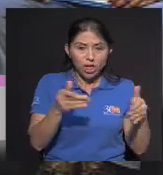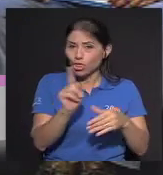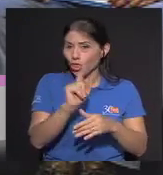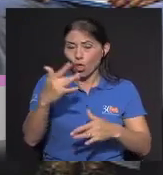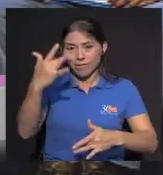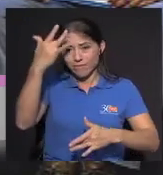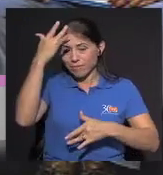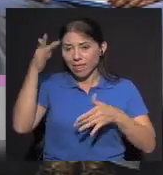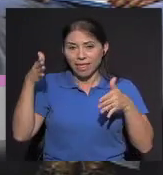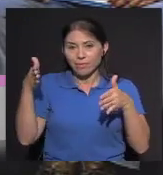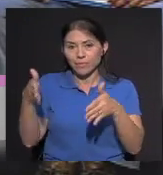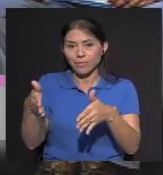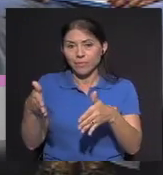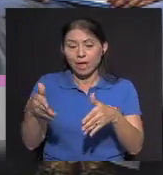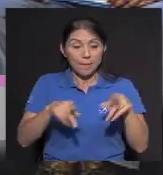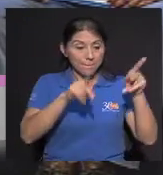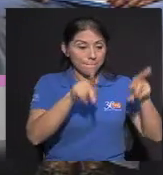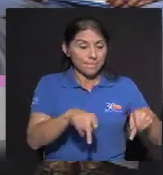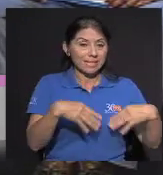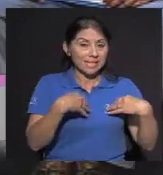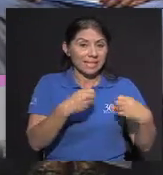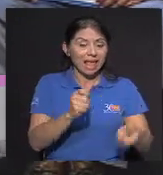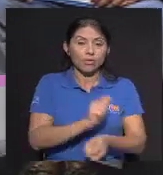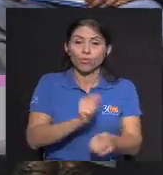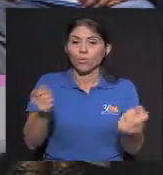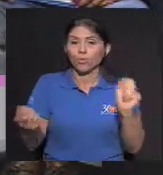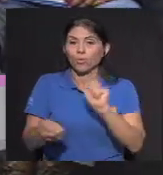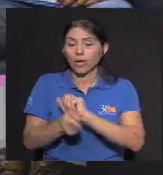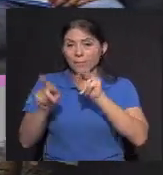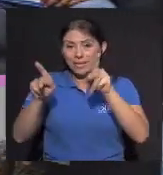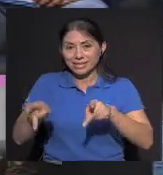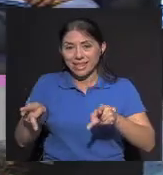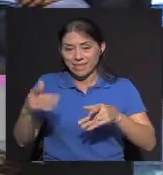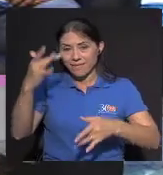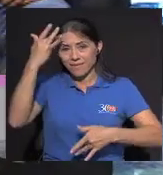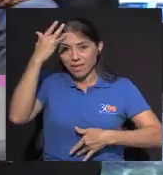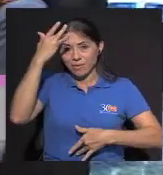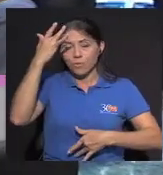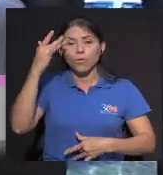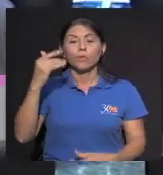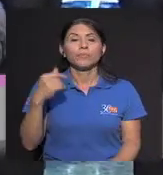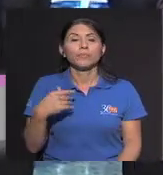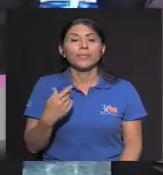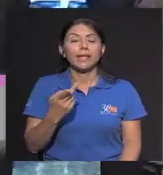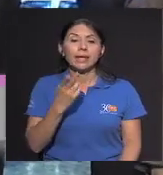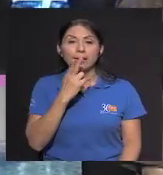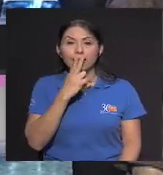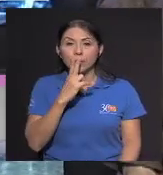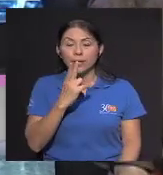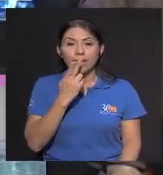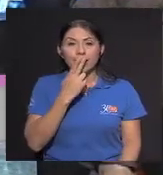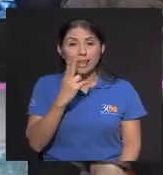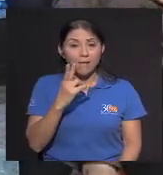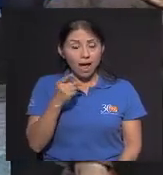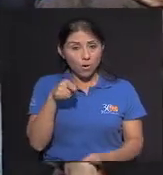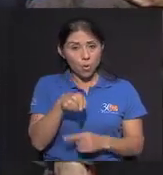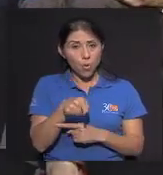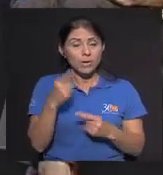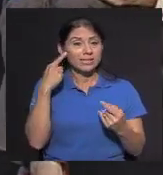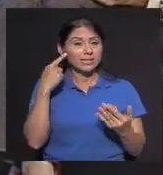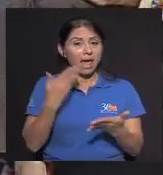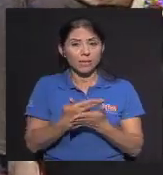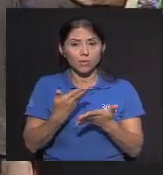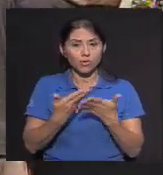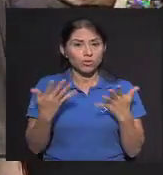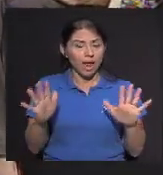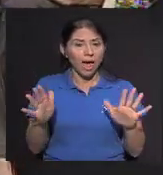Pasando de un paciente sano A un paciente enfermo El tabaco Se ha